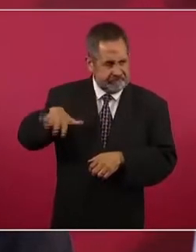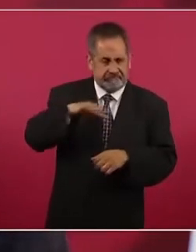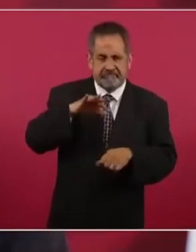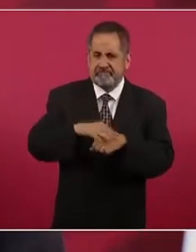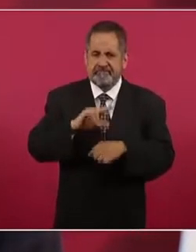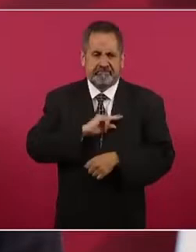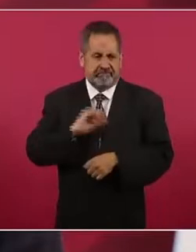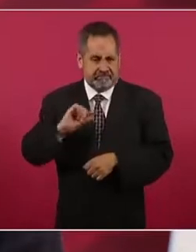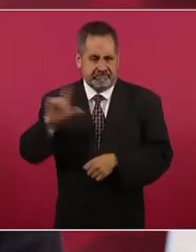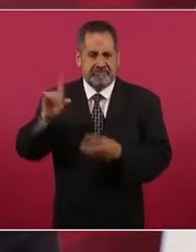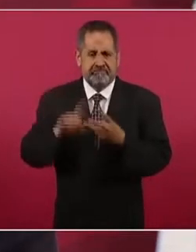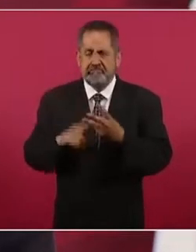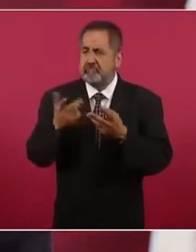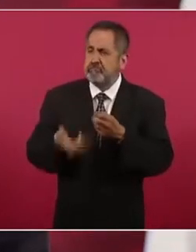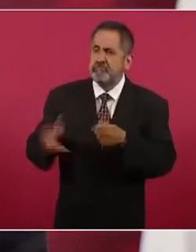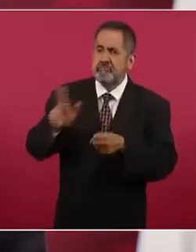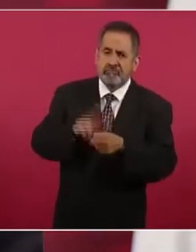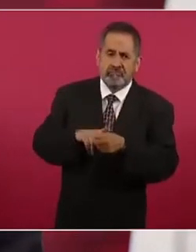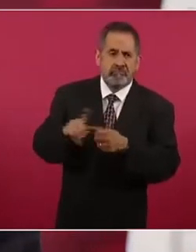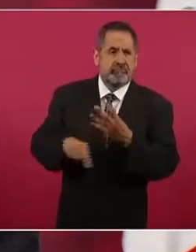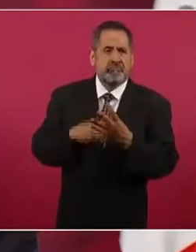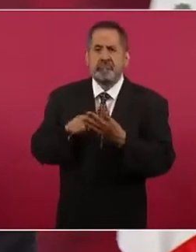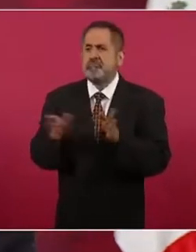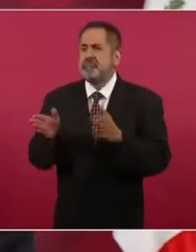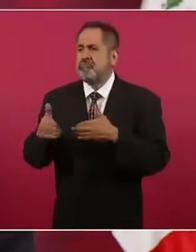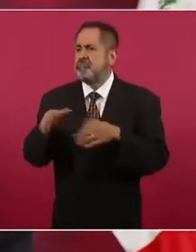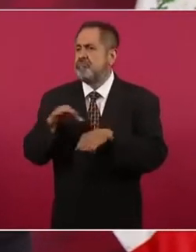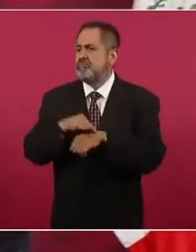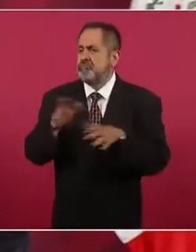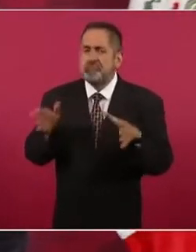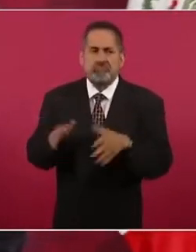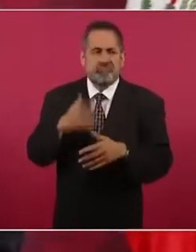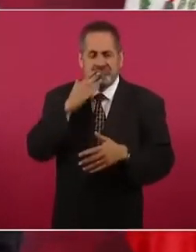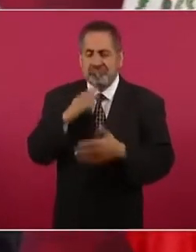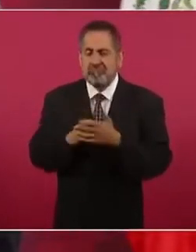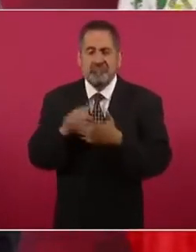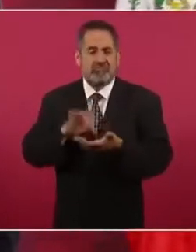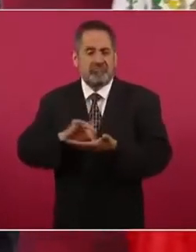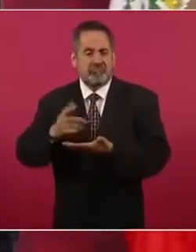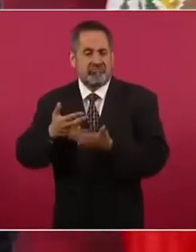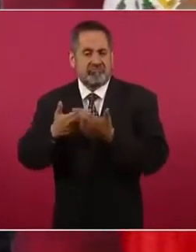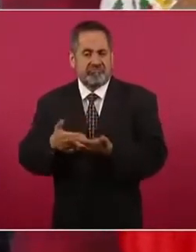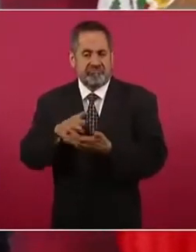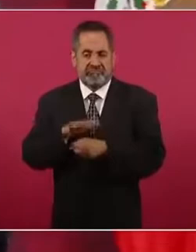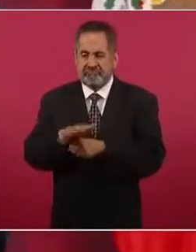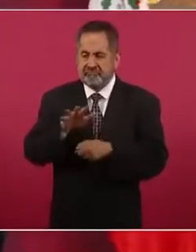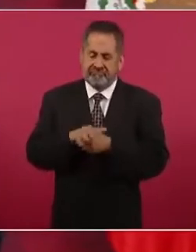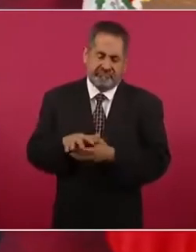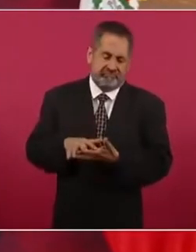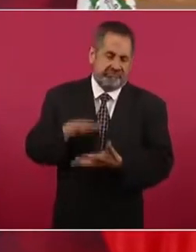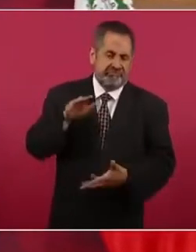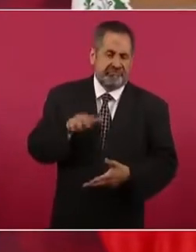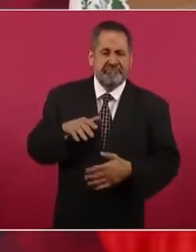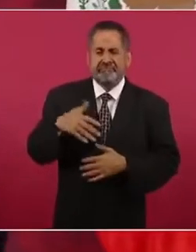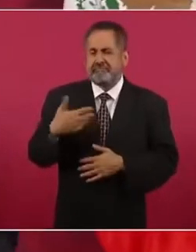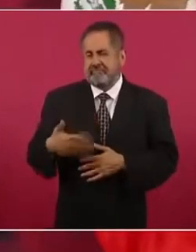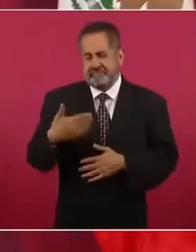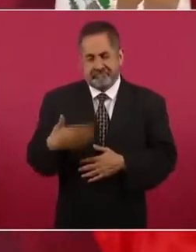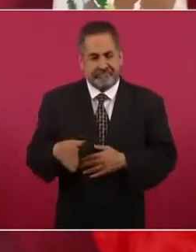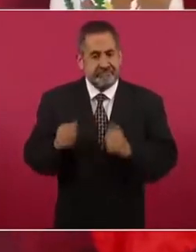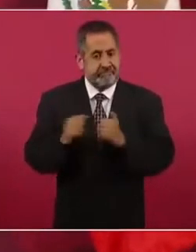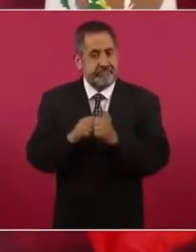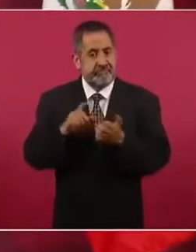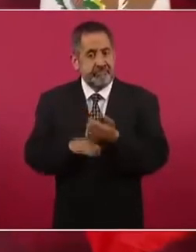con buenos centros de salud, con hospitales, con medicamentos suficientes, con